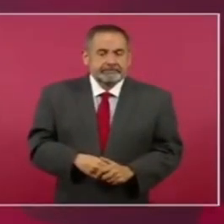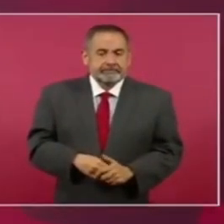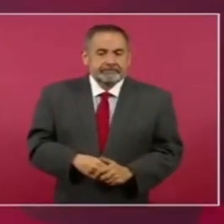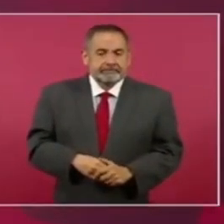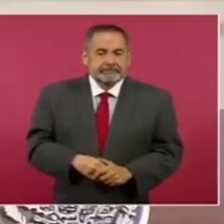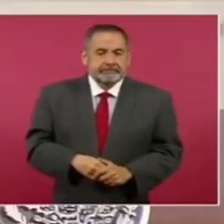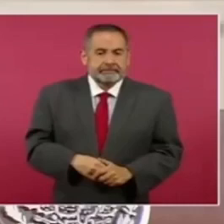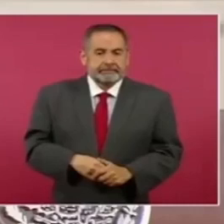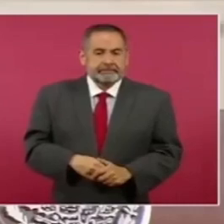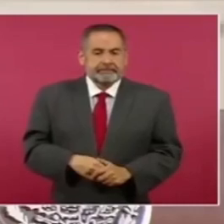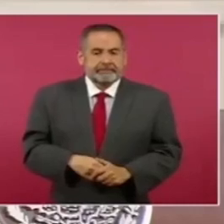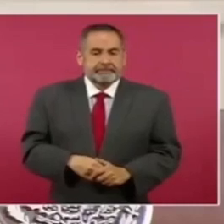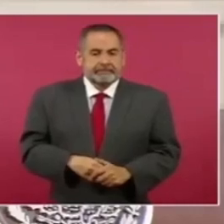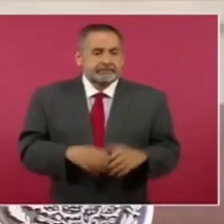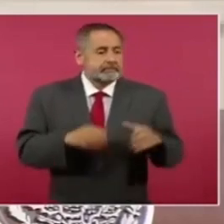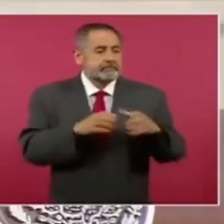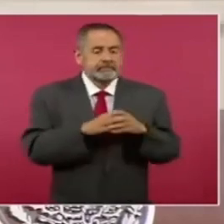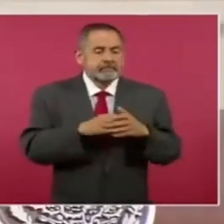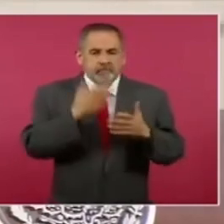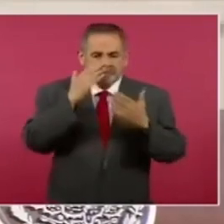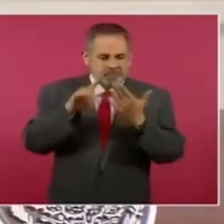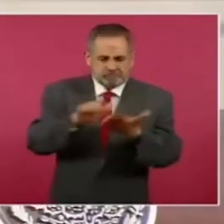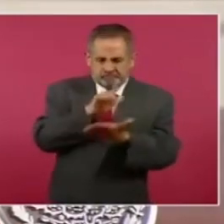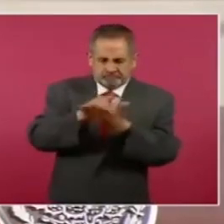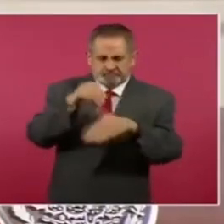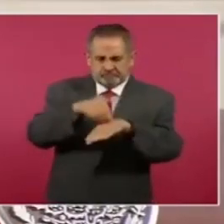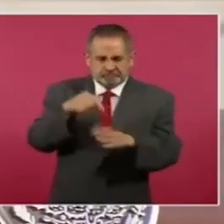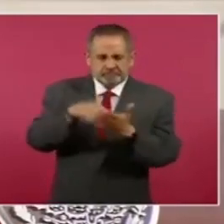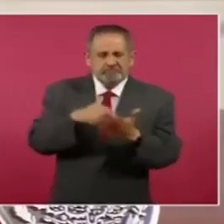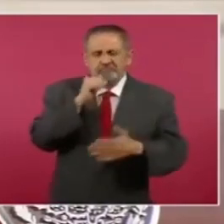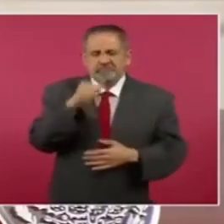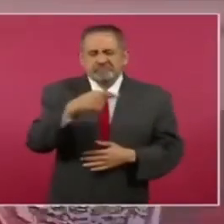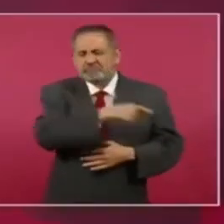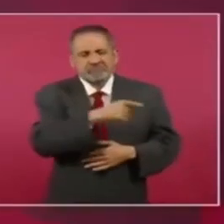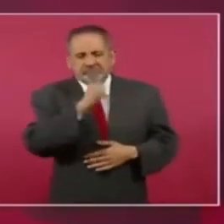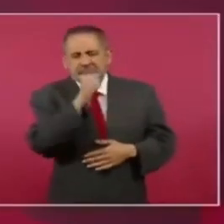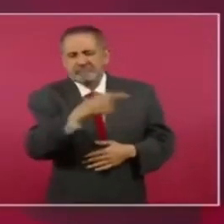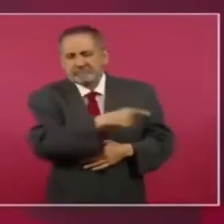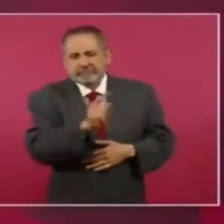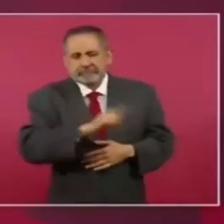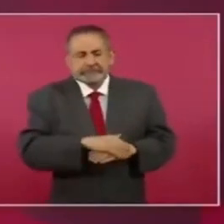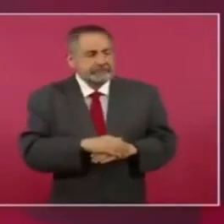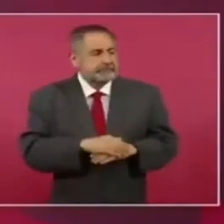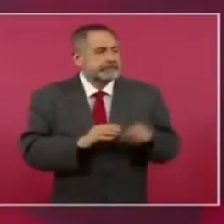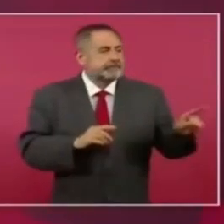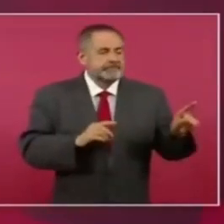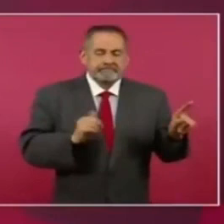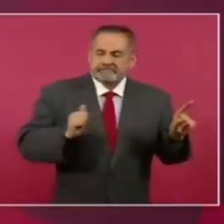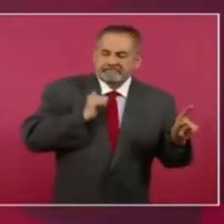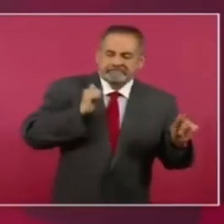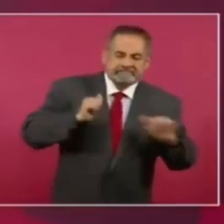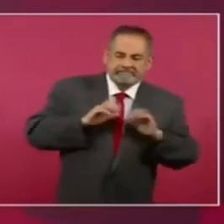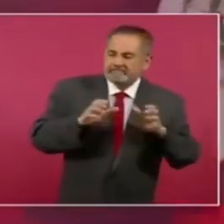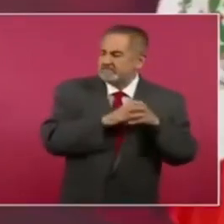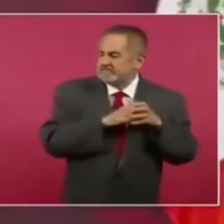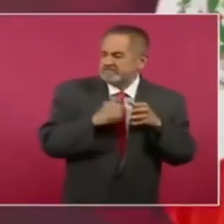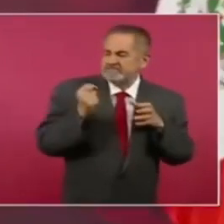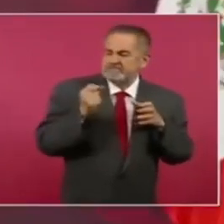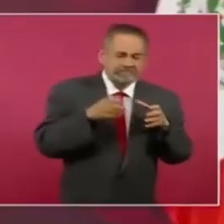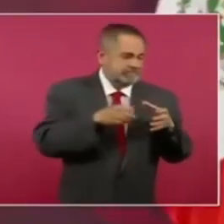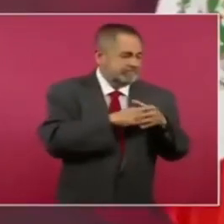Ahí no hay Estado de derecho, ahí lo que hay Estado es Estado de chueco,